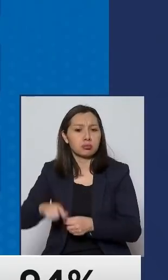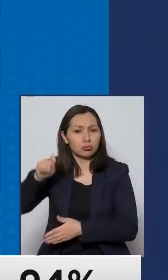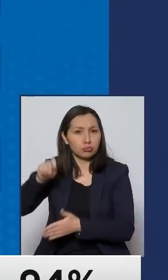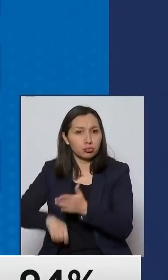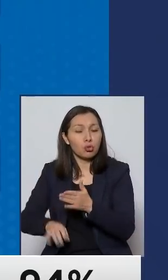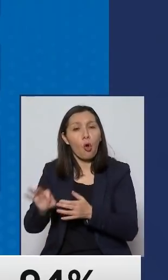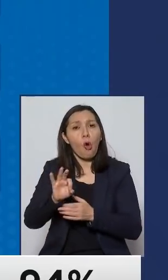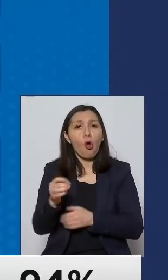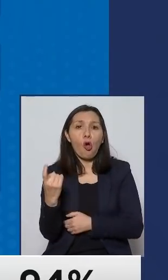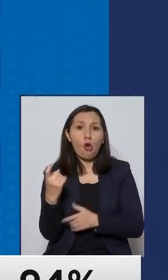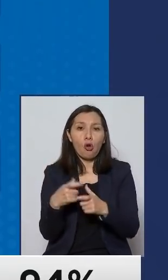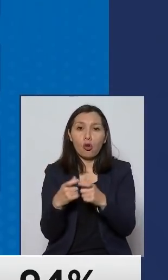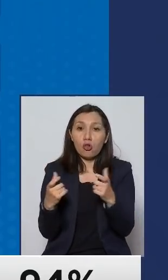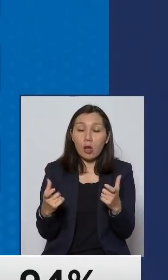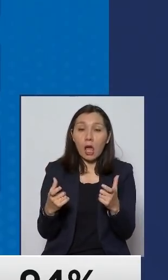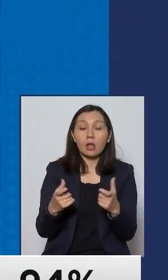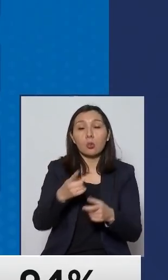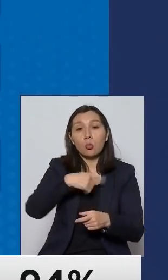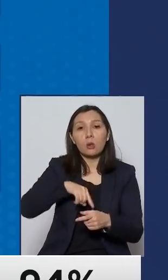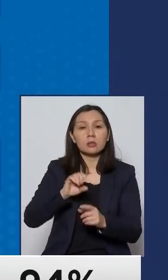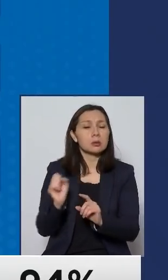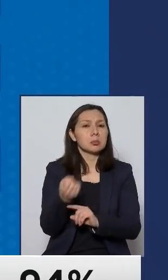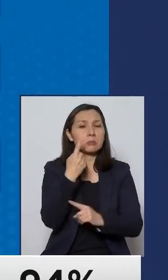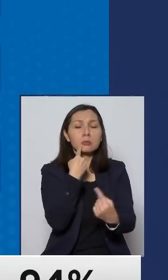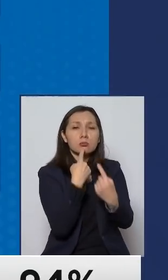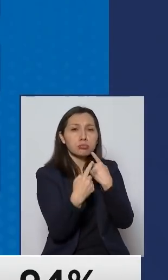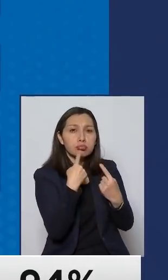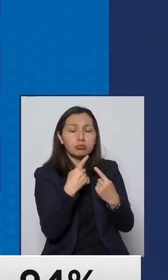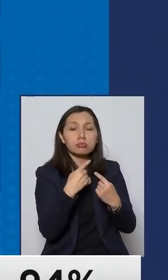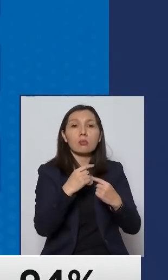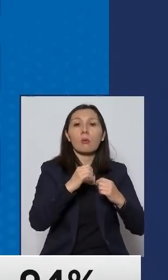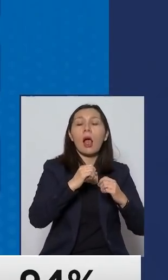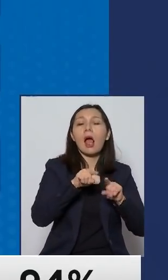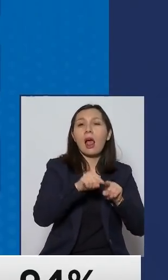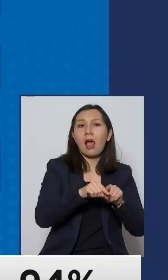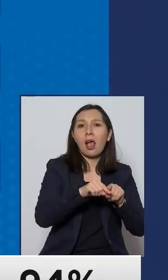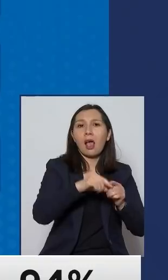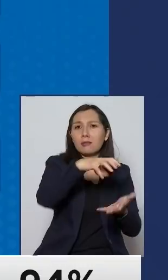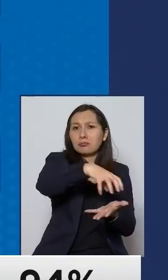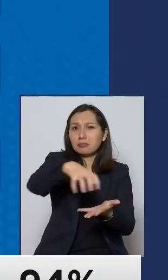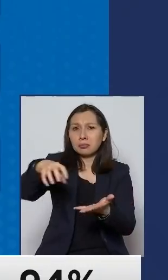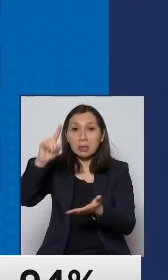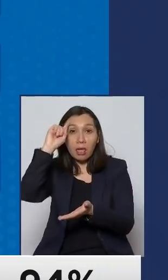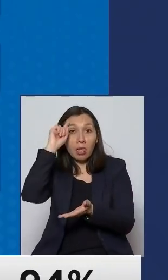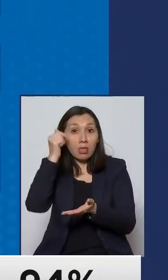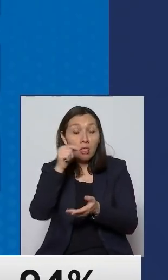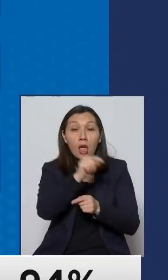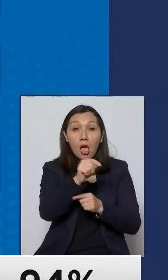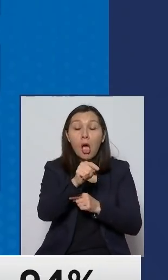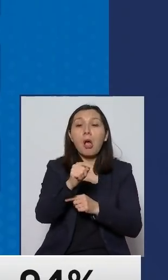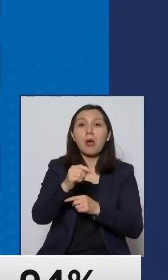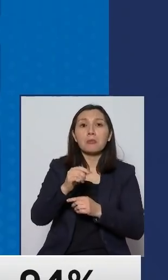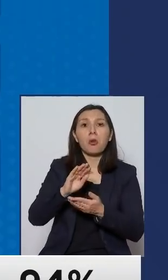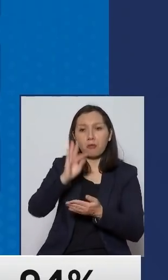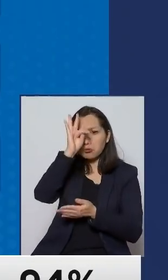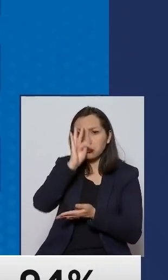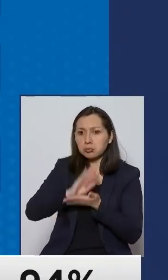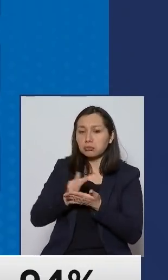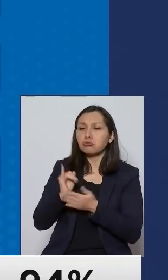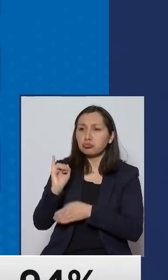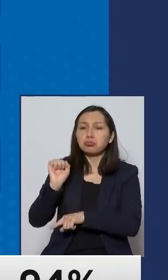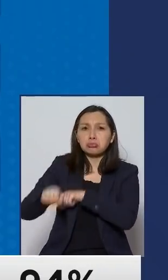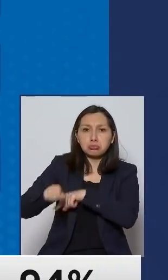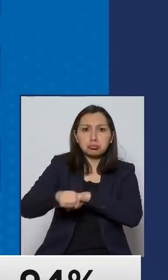honorario y en nuestras primeras conversaciones con los gremios esta iniciativa ha sido bien recibida y